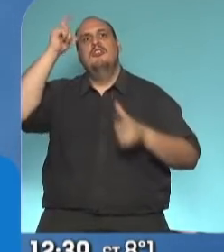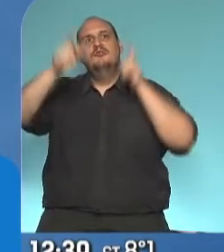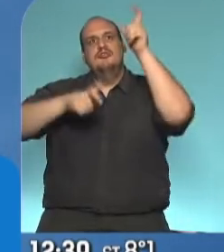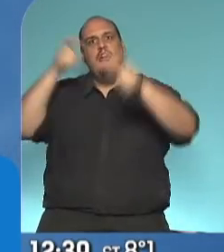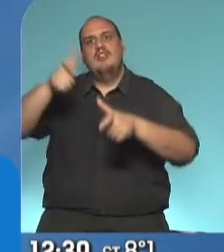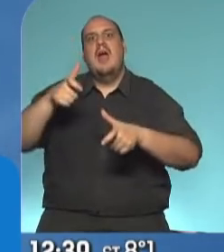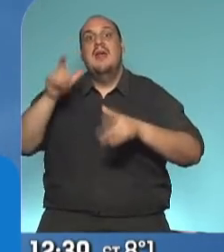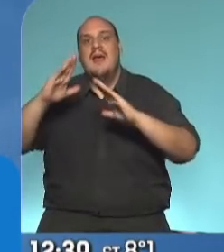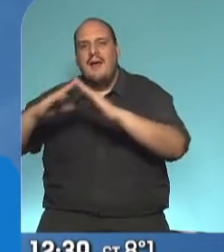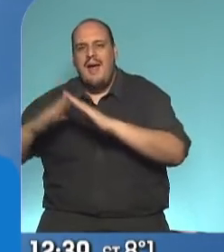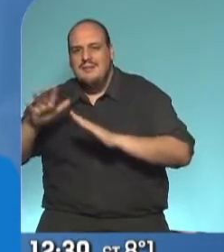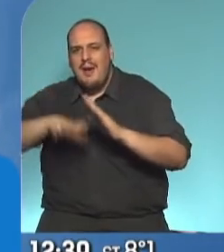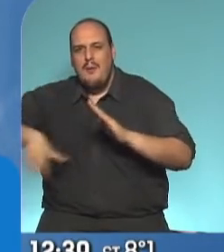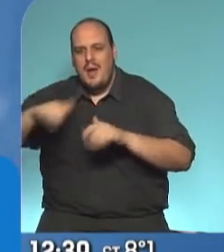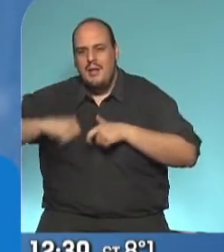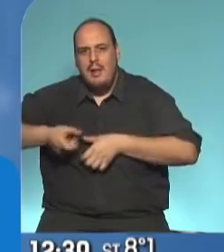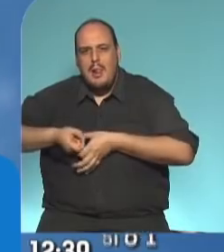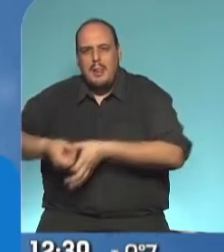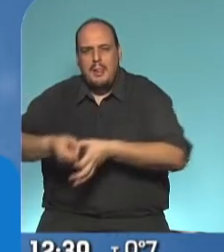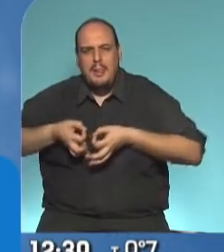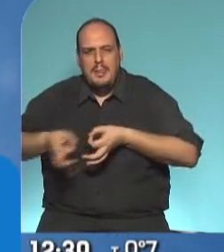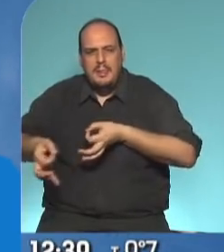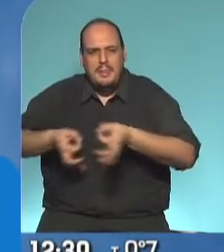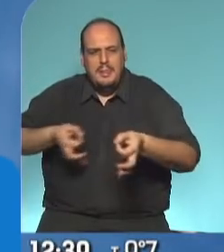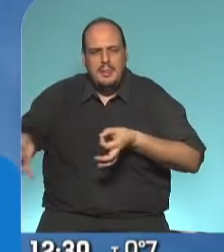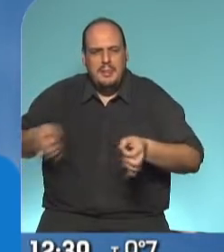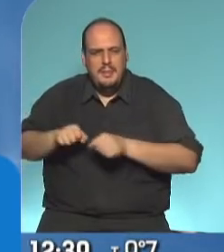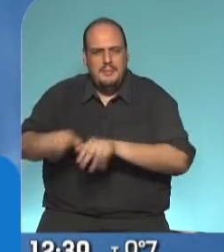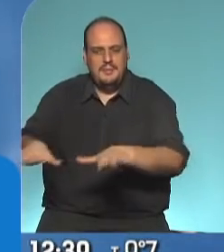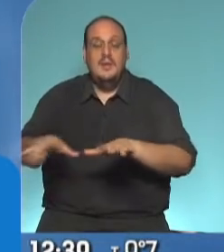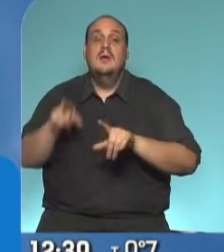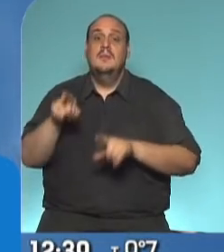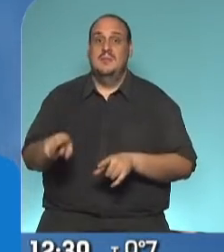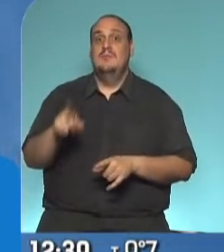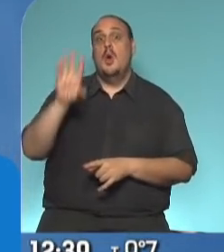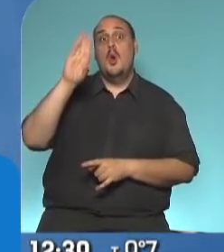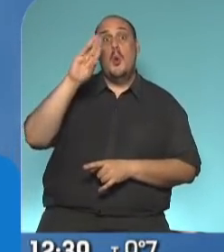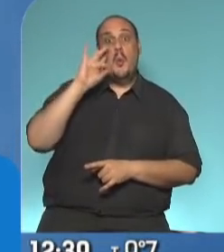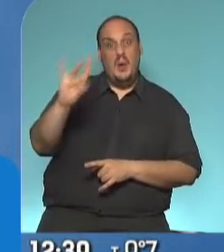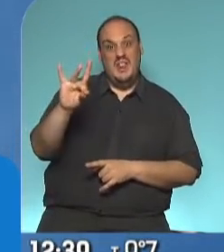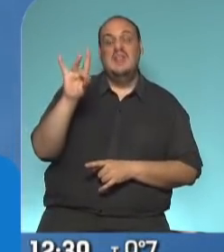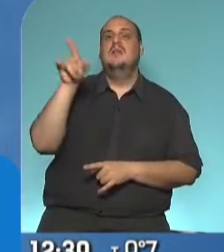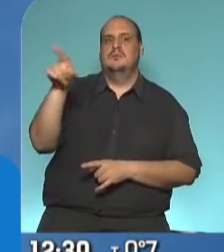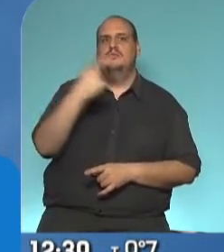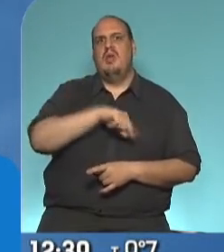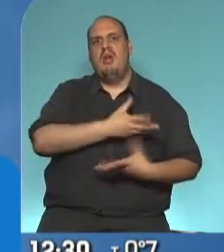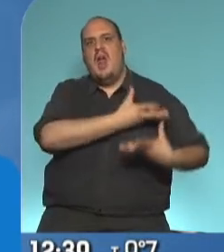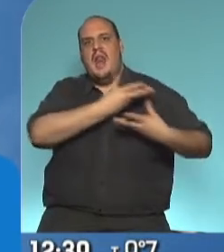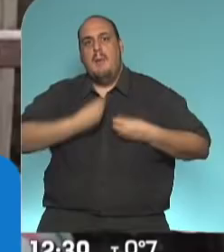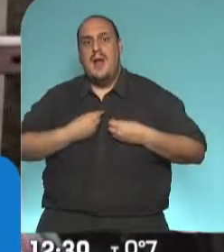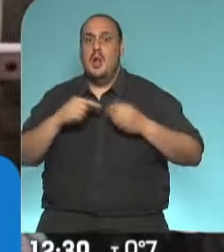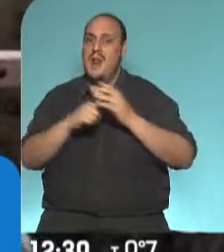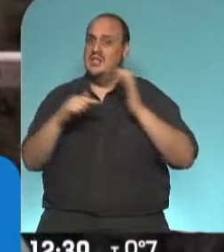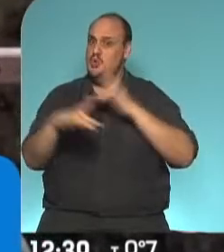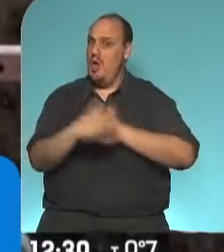también las redes domiciliarias y quiero reconocer el respaldo que nos dieron ante el BID para Ciudad de Córdoba y para otras ciudades del